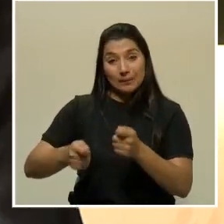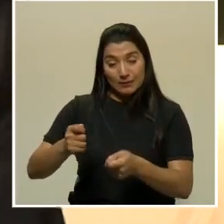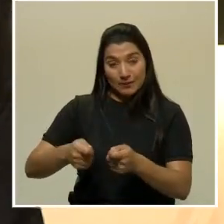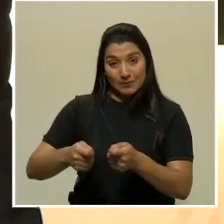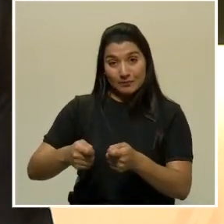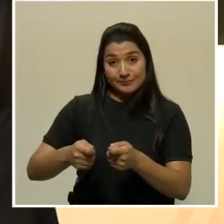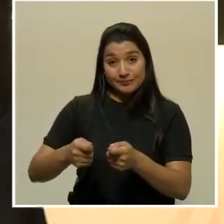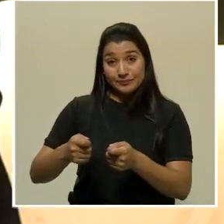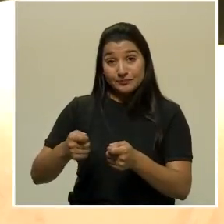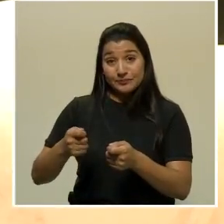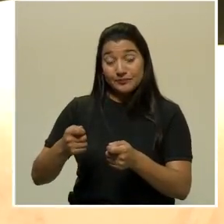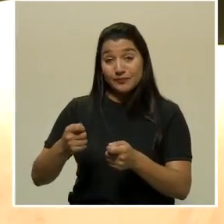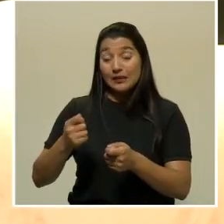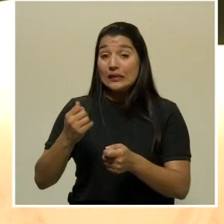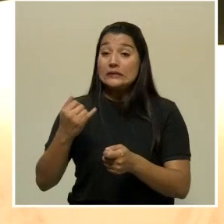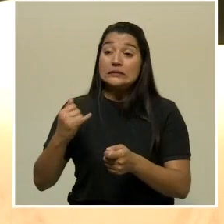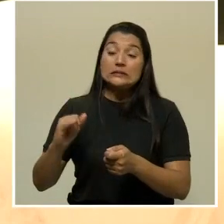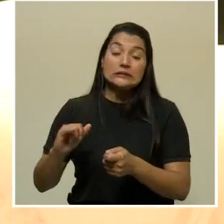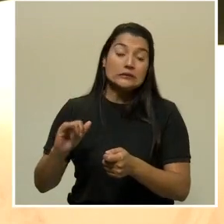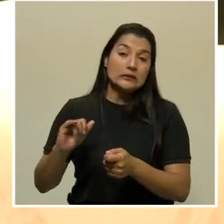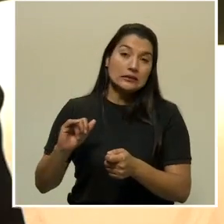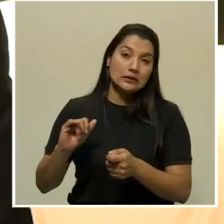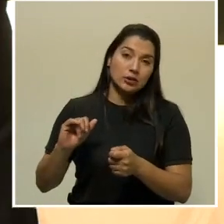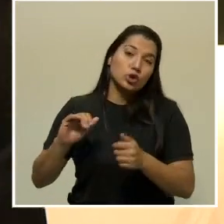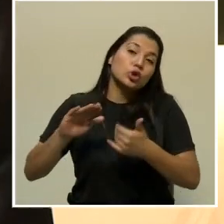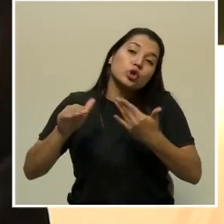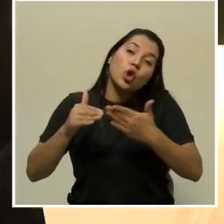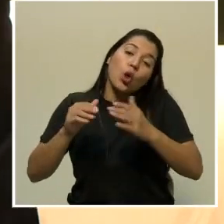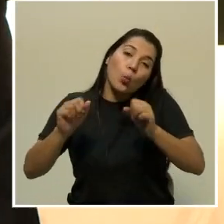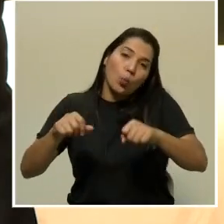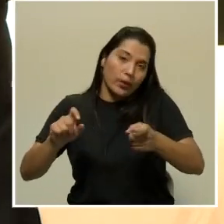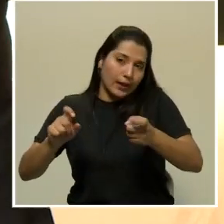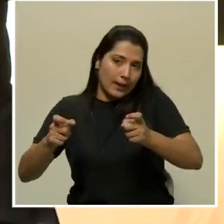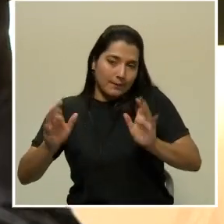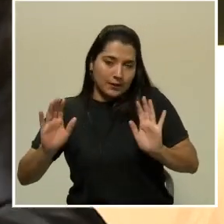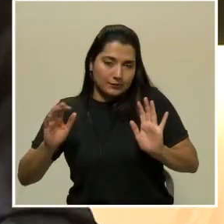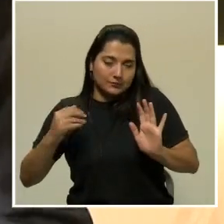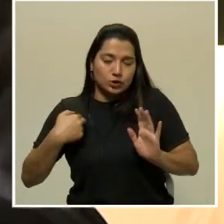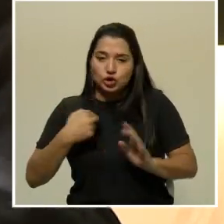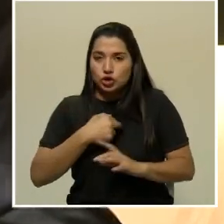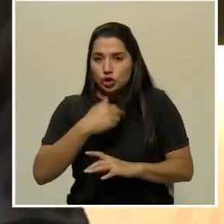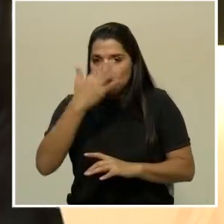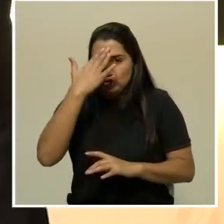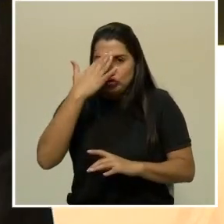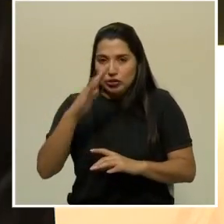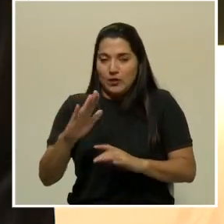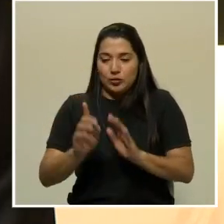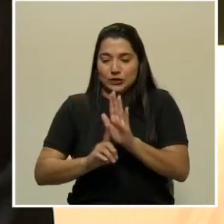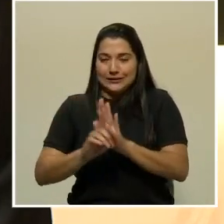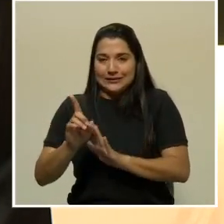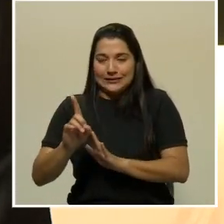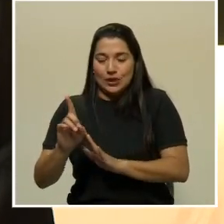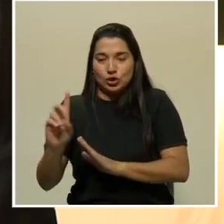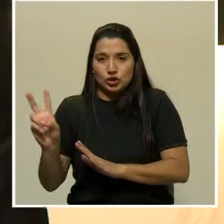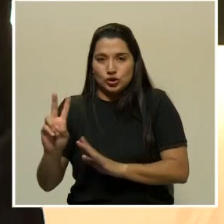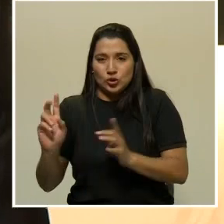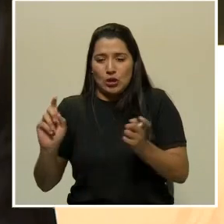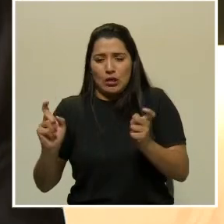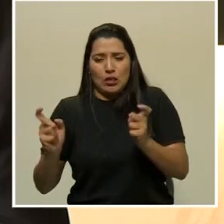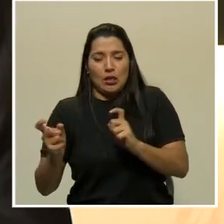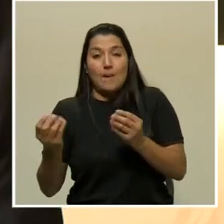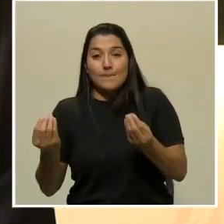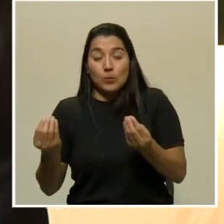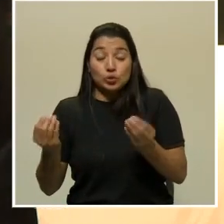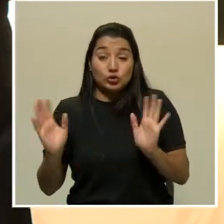todo es precario y provisional, porque no sabemos que van a... Esto está muy volátil, pero